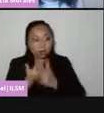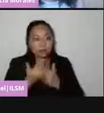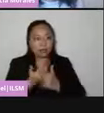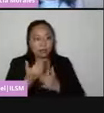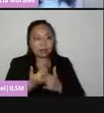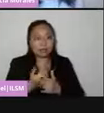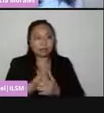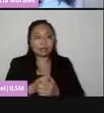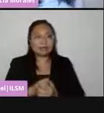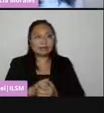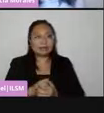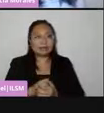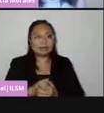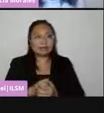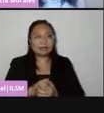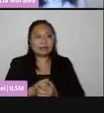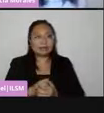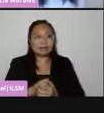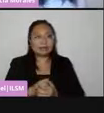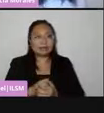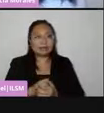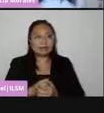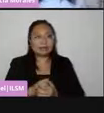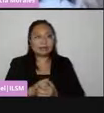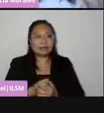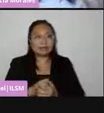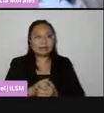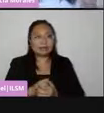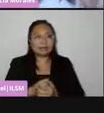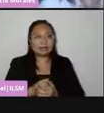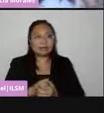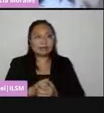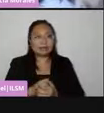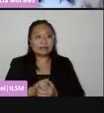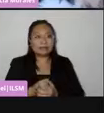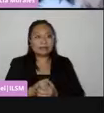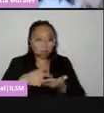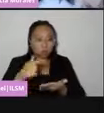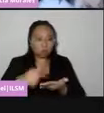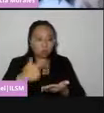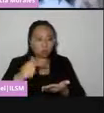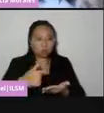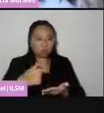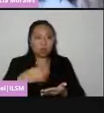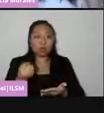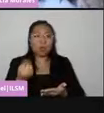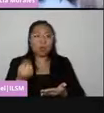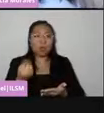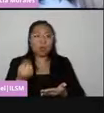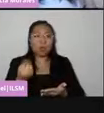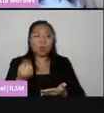jamás antes. Conteo de votos y llenado de actas de escrutinio incómputo, que esto lo hacen las y los funcionarios de Casillas,